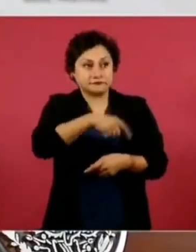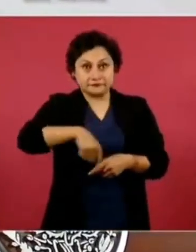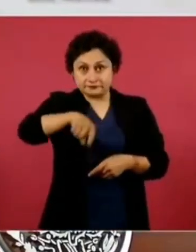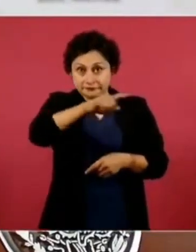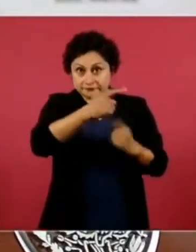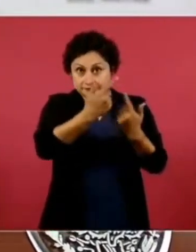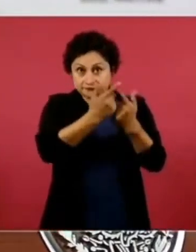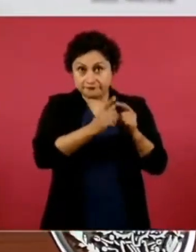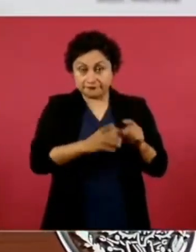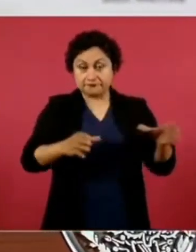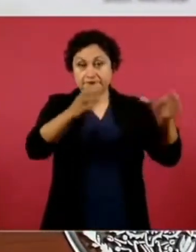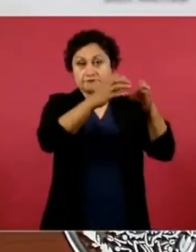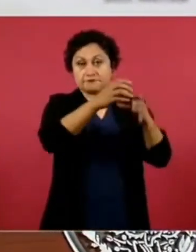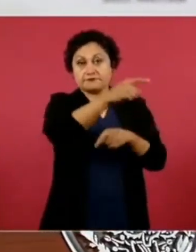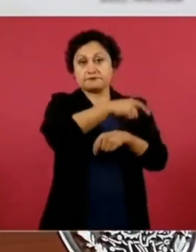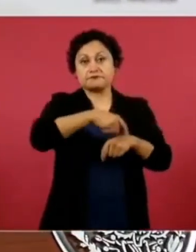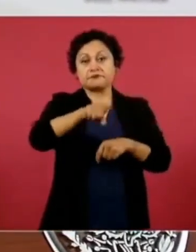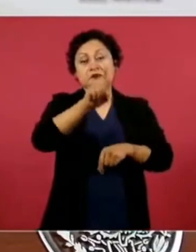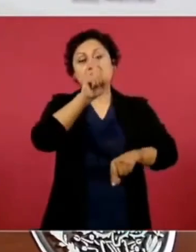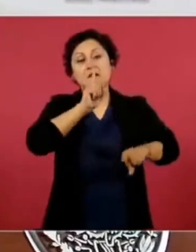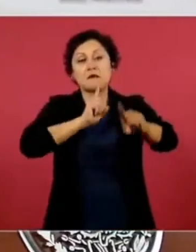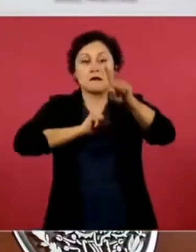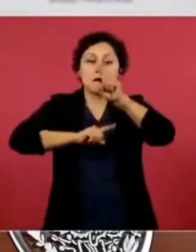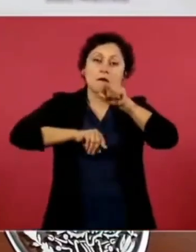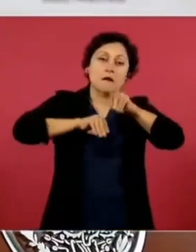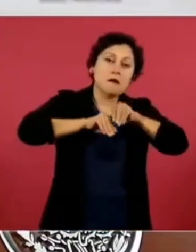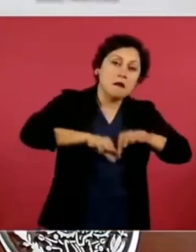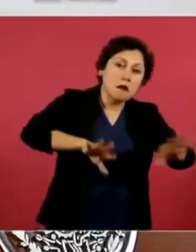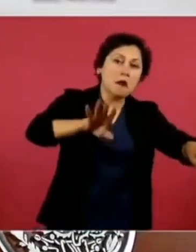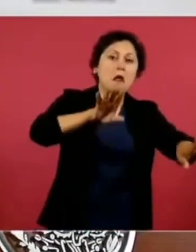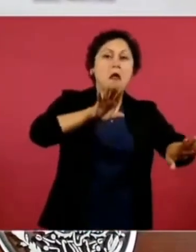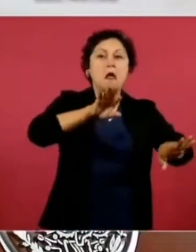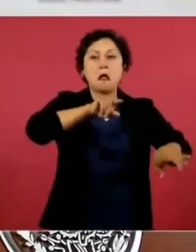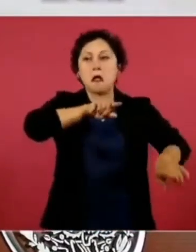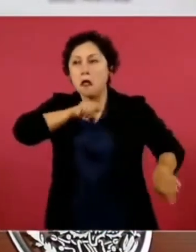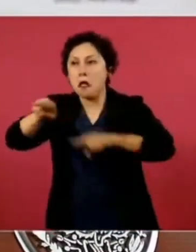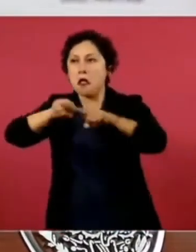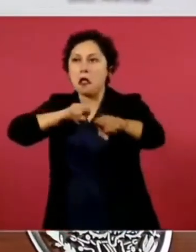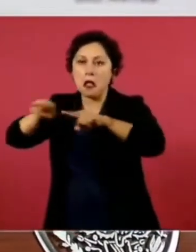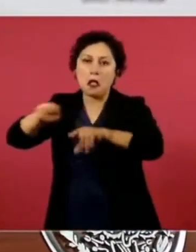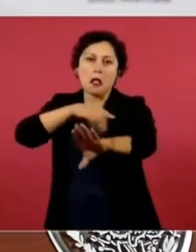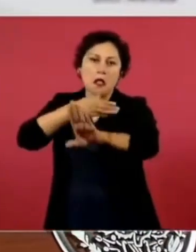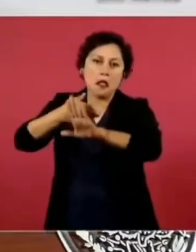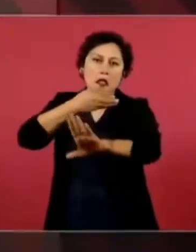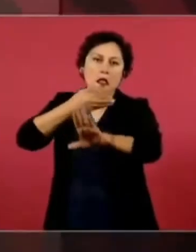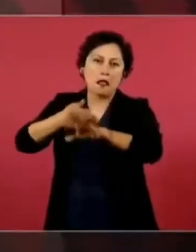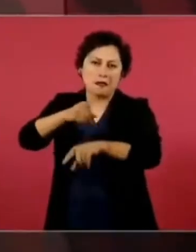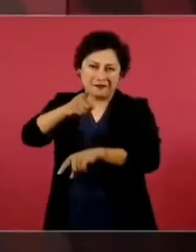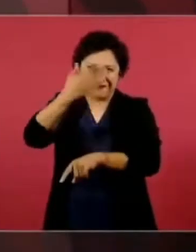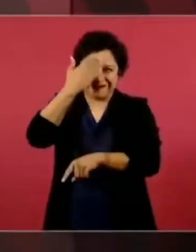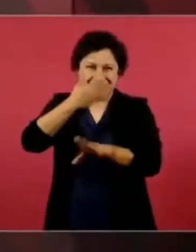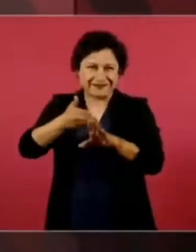de calumnias, toda la guerra sucia